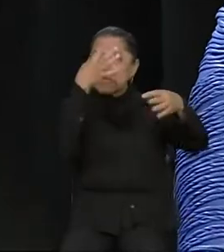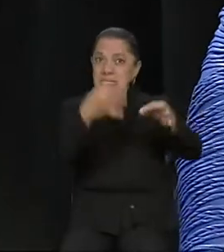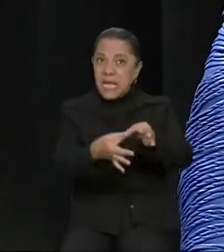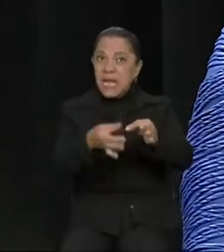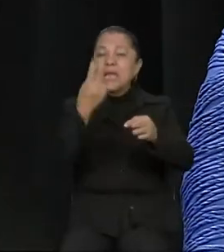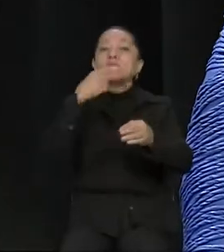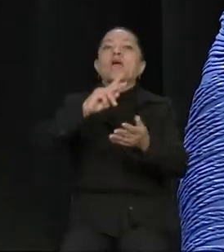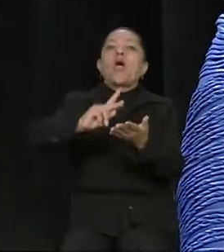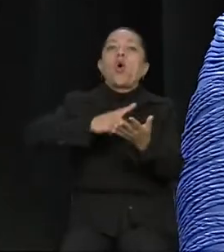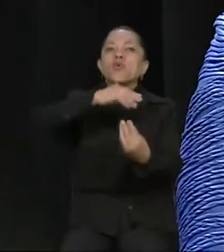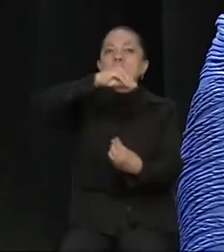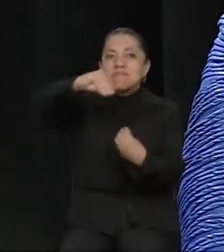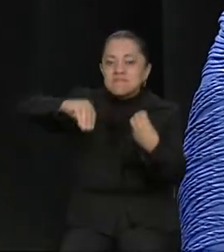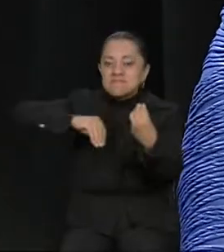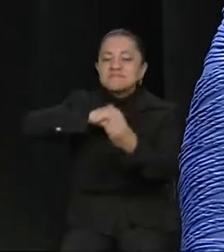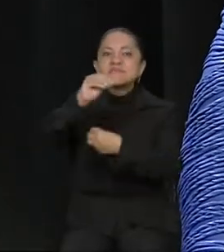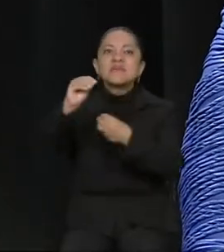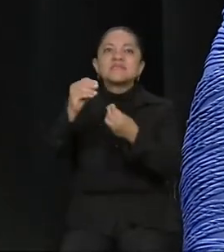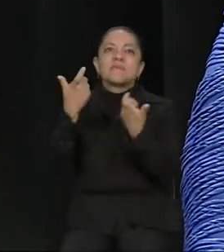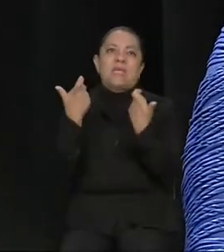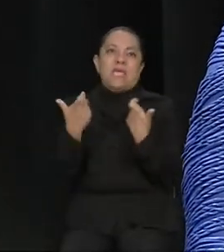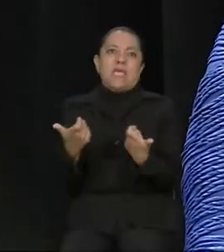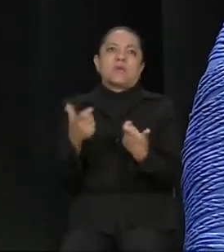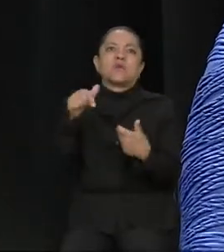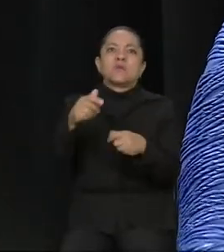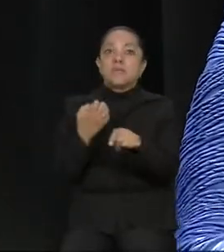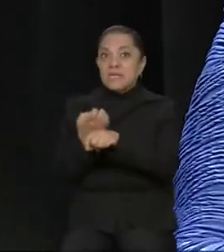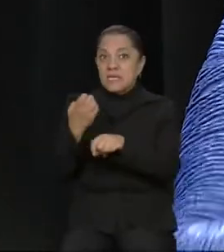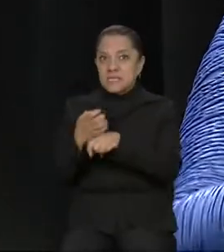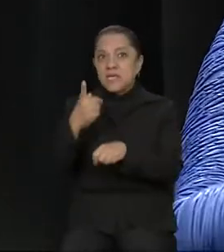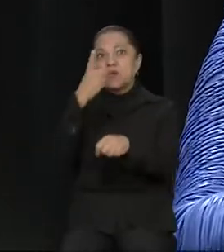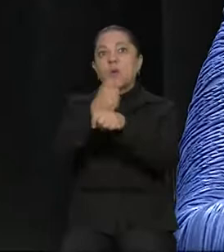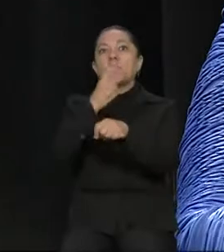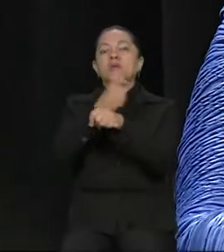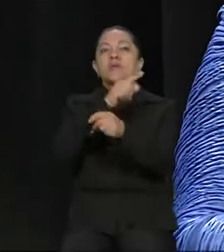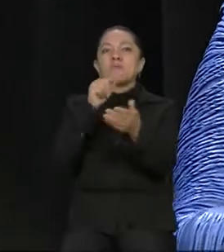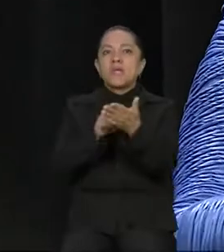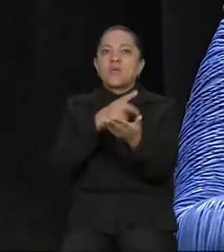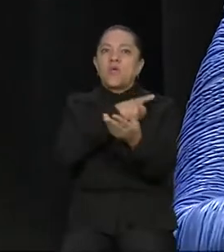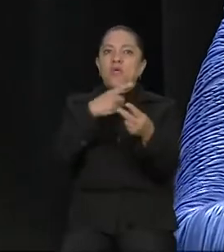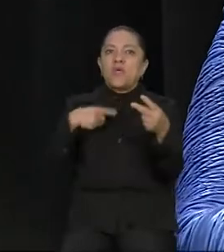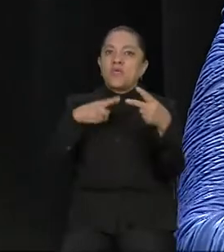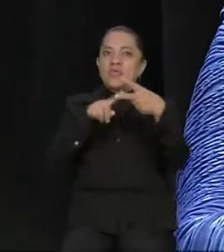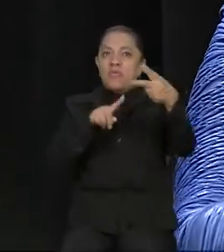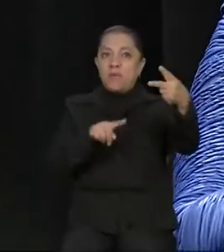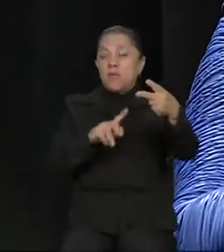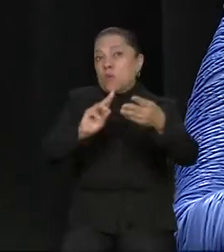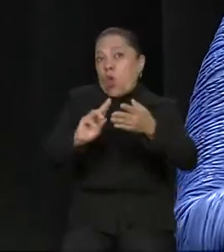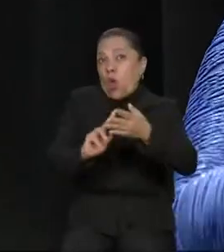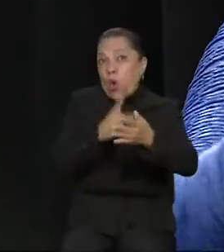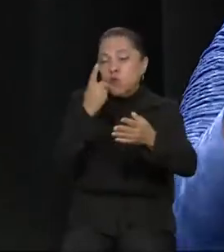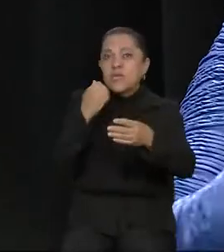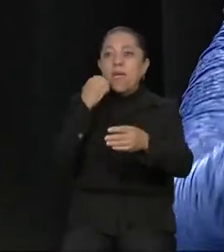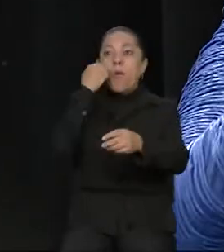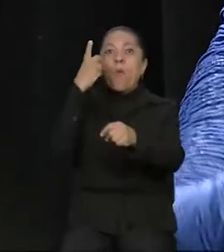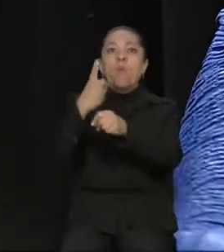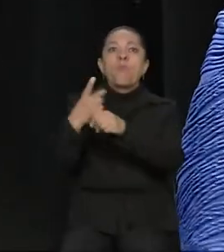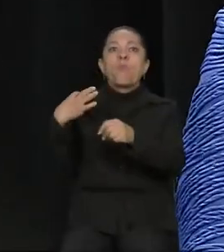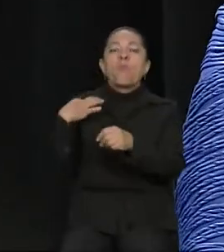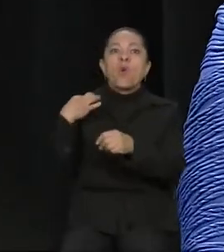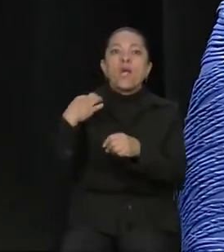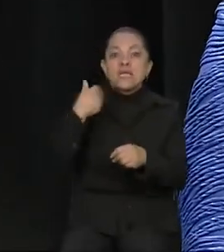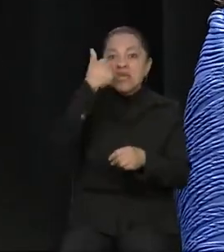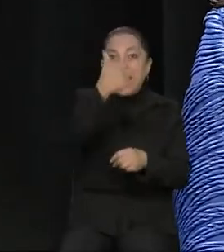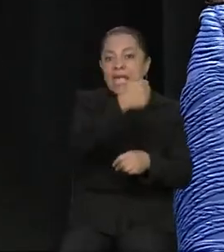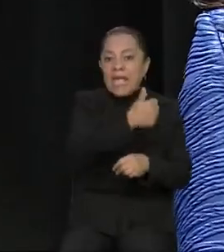situación económica en nuestro Estado. En primer lugar, debemos retomar la vocación de cada una de las